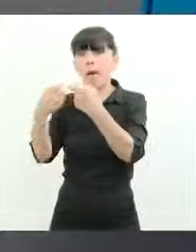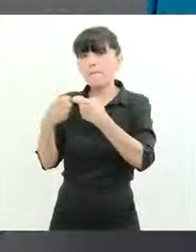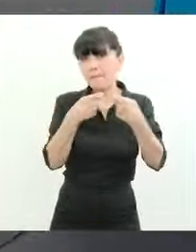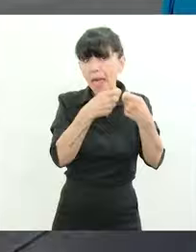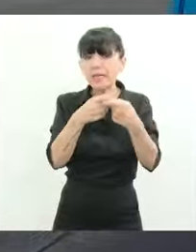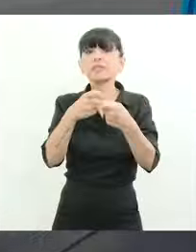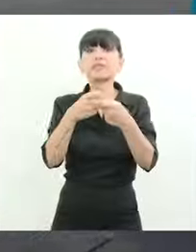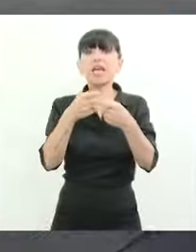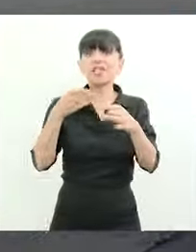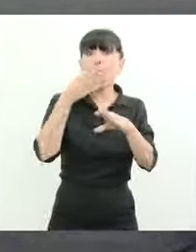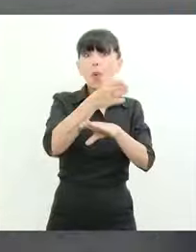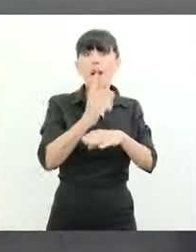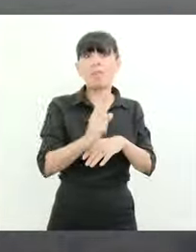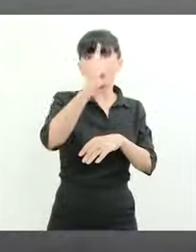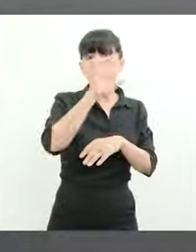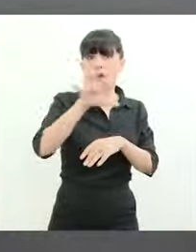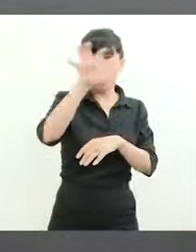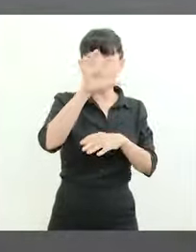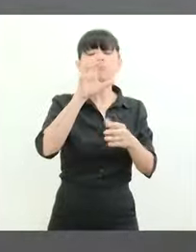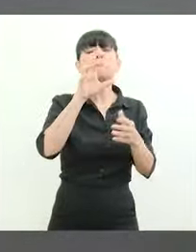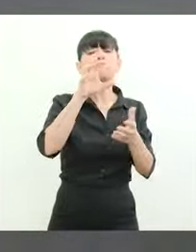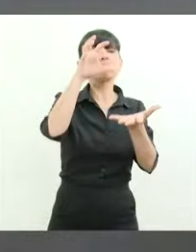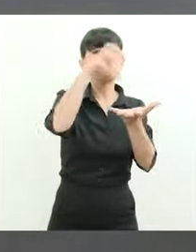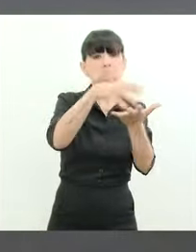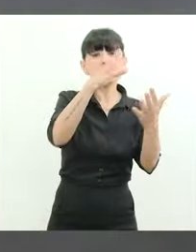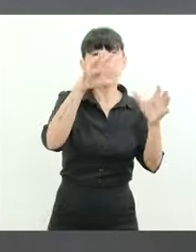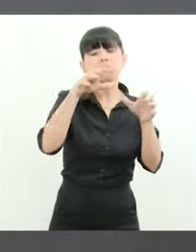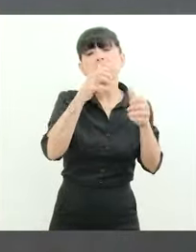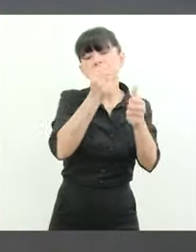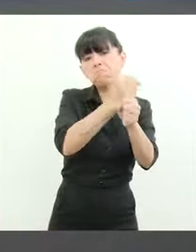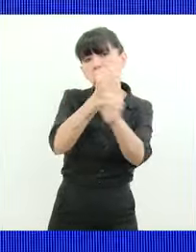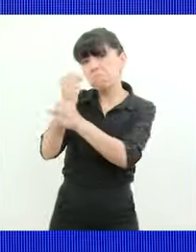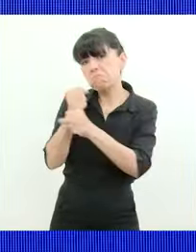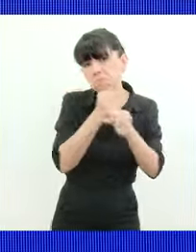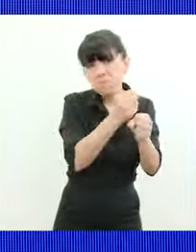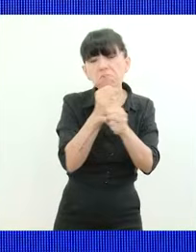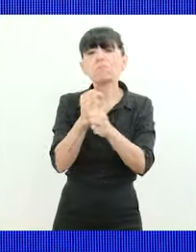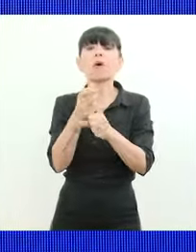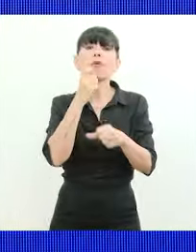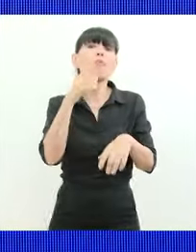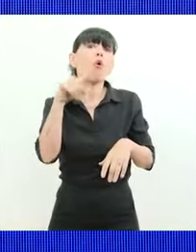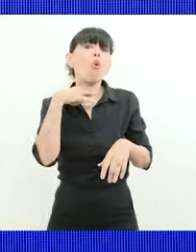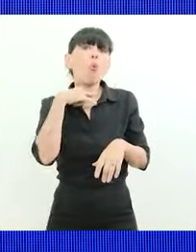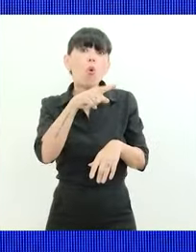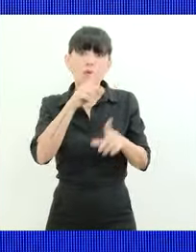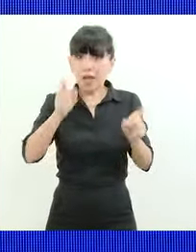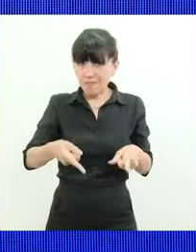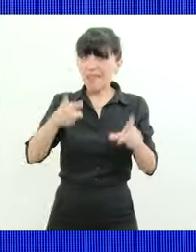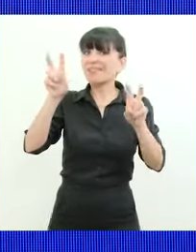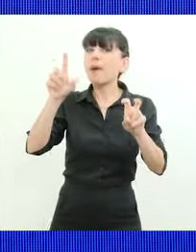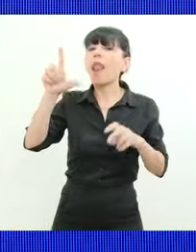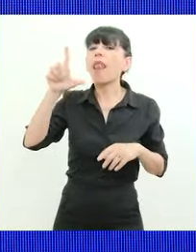y generan empleo industrial asociado a los recursos naturales de la provincia, en el caso de Jujuy, también el litio,